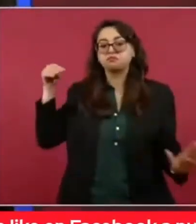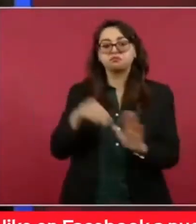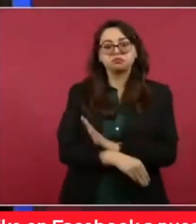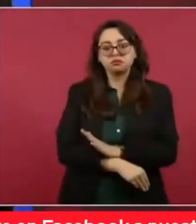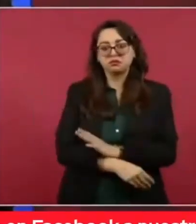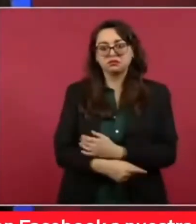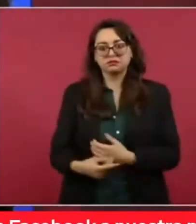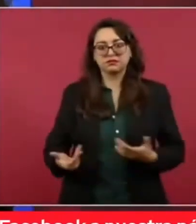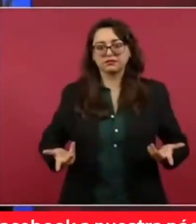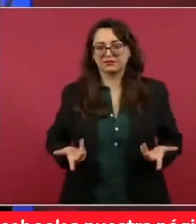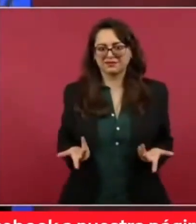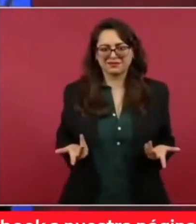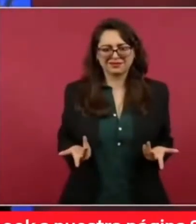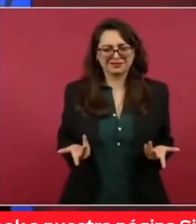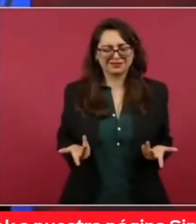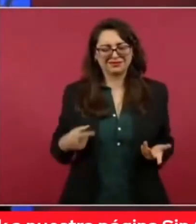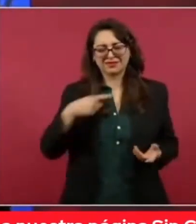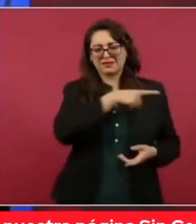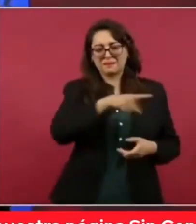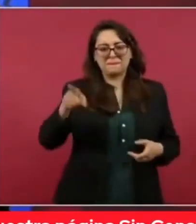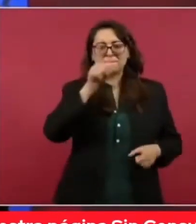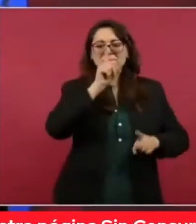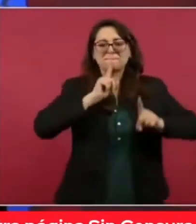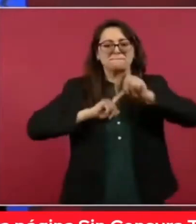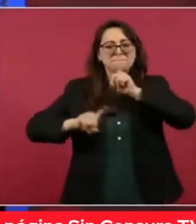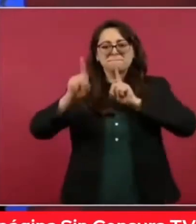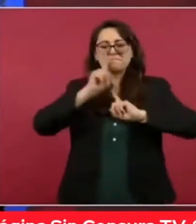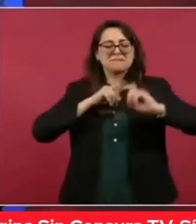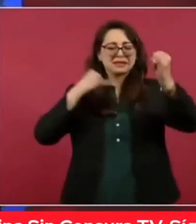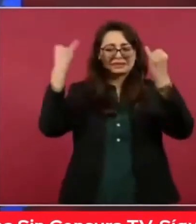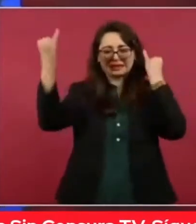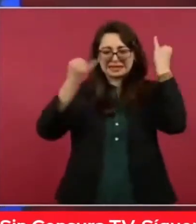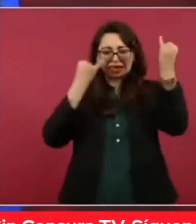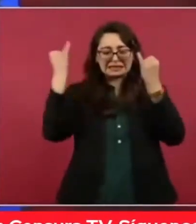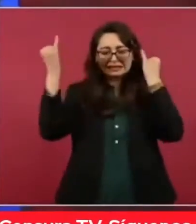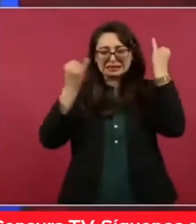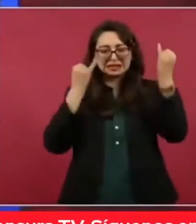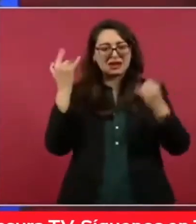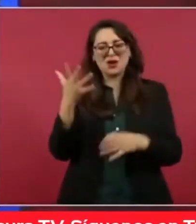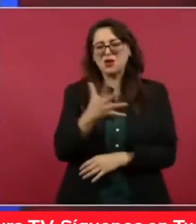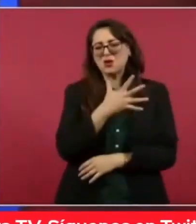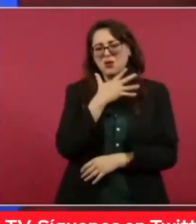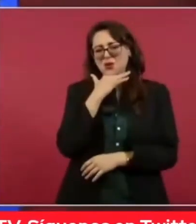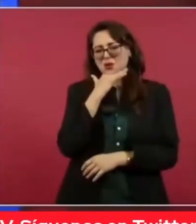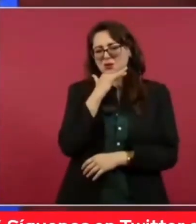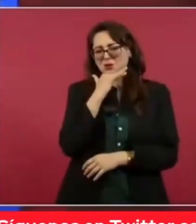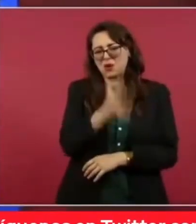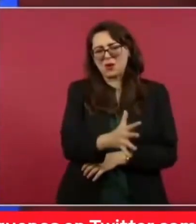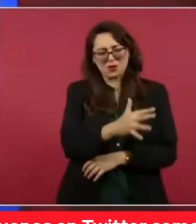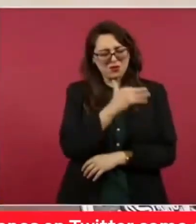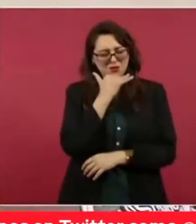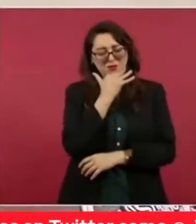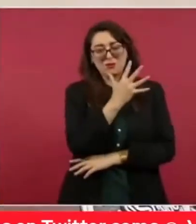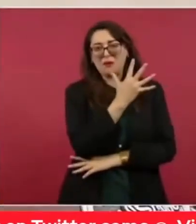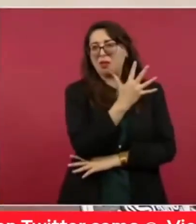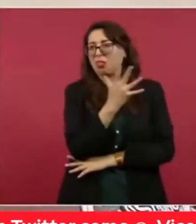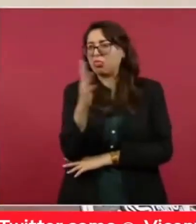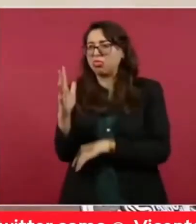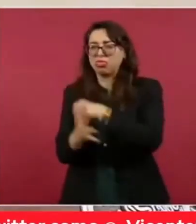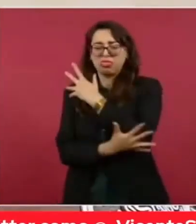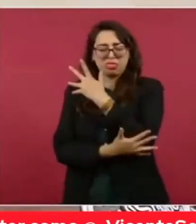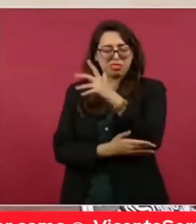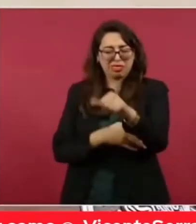pseudoambientalistas, estos muy corruptos, estos